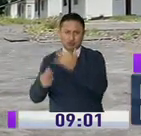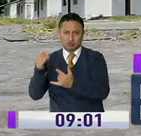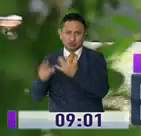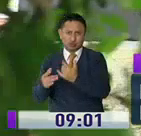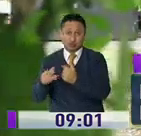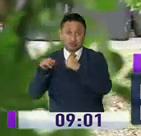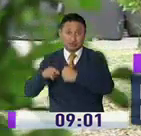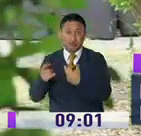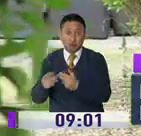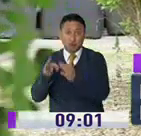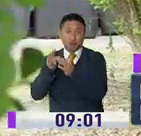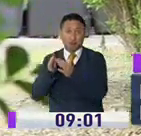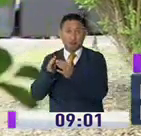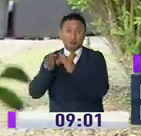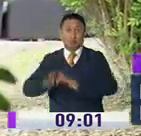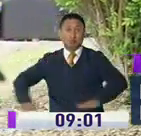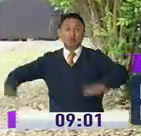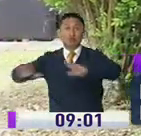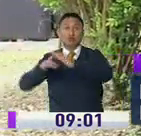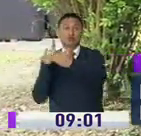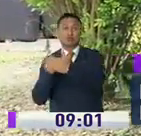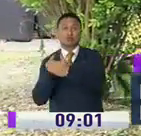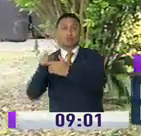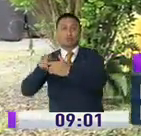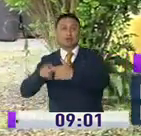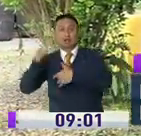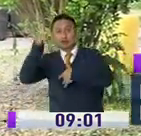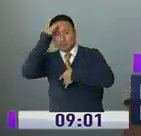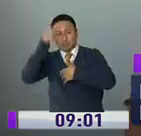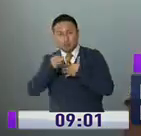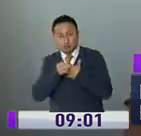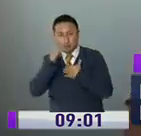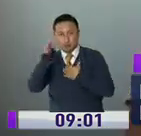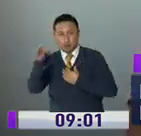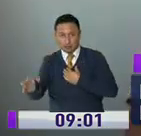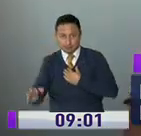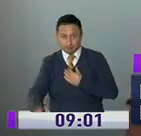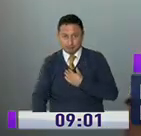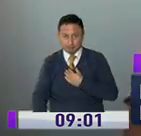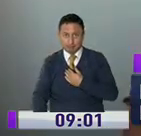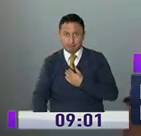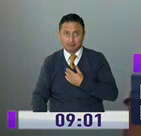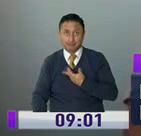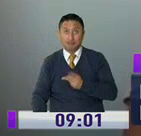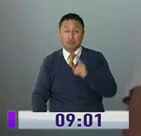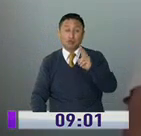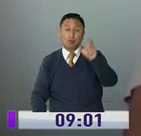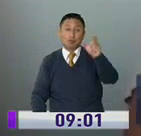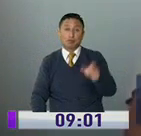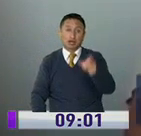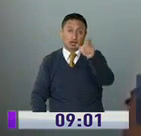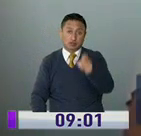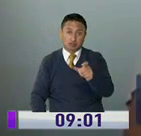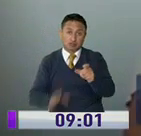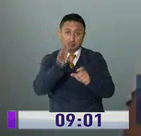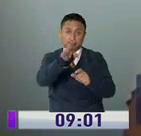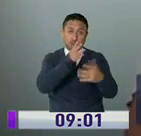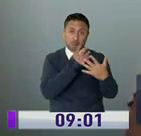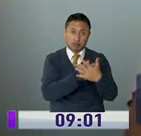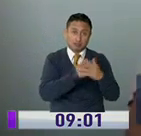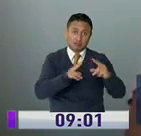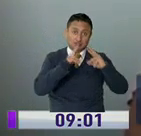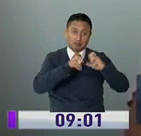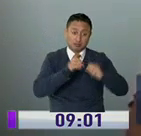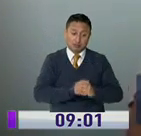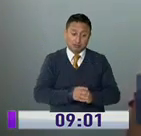que está siendo adecuado como centro de aislamiento para pacientes con COVID-19. Dos personas detenidas con fines investigativos, las mismas que